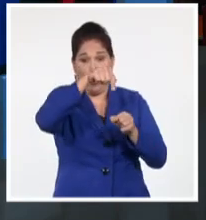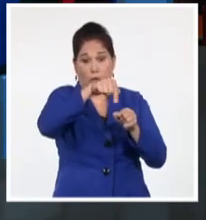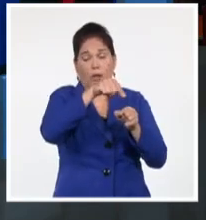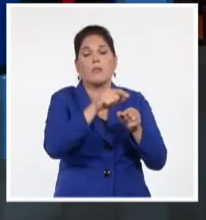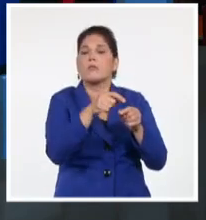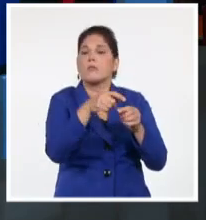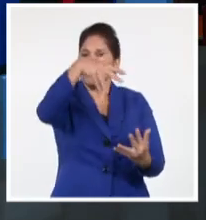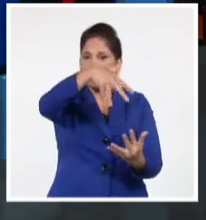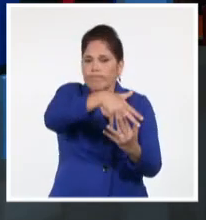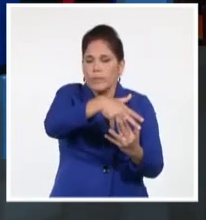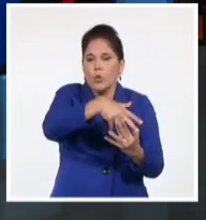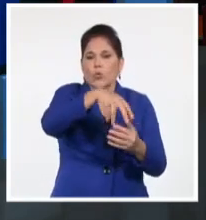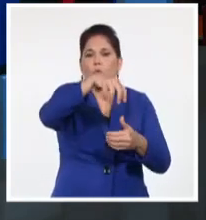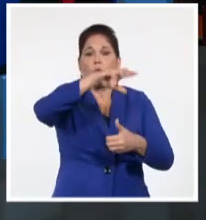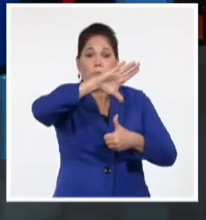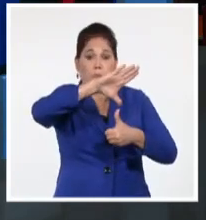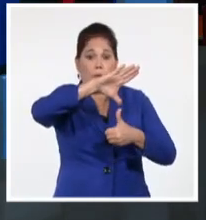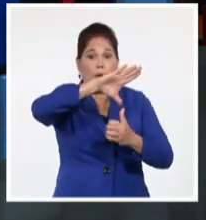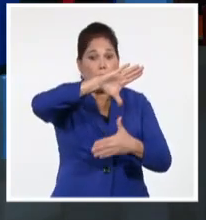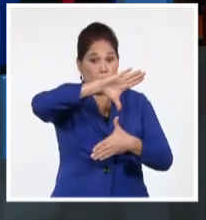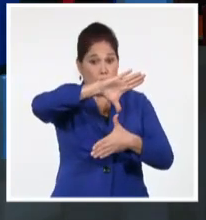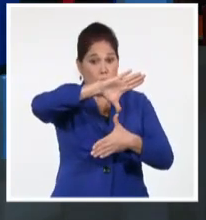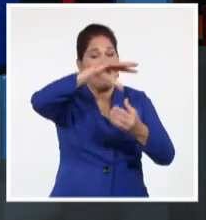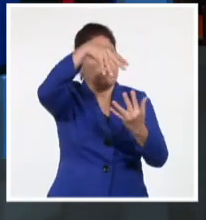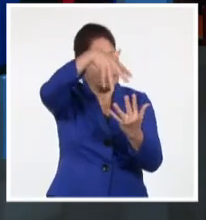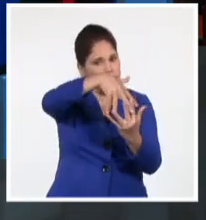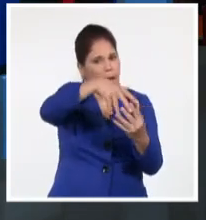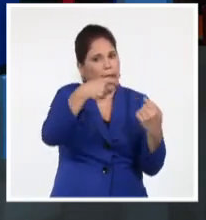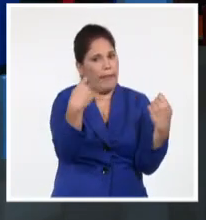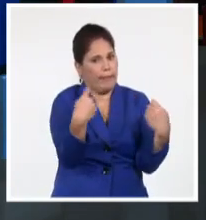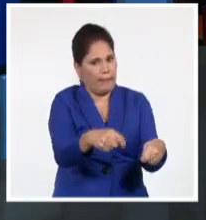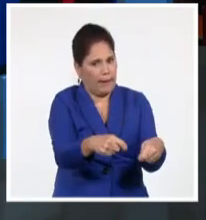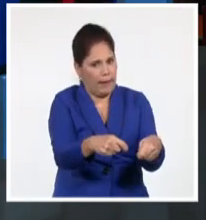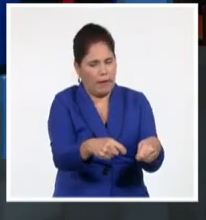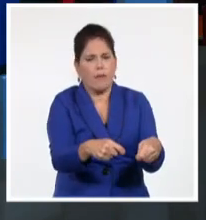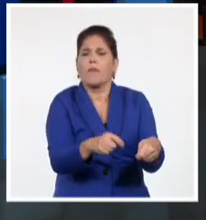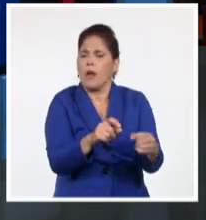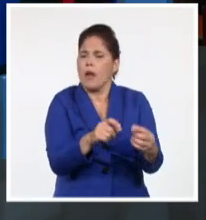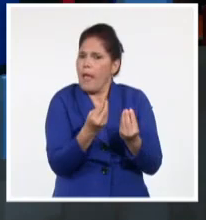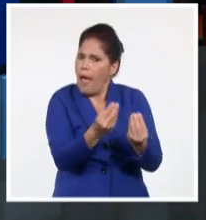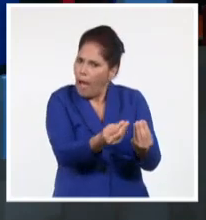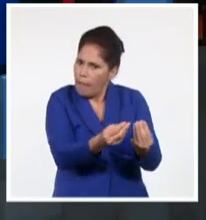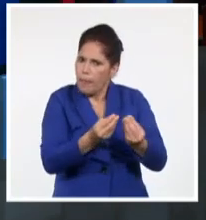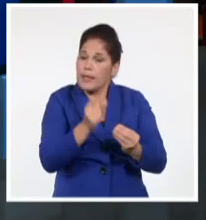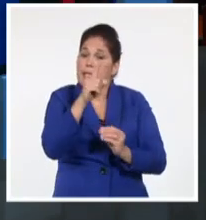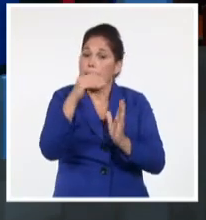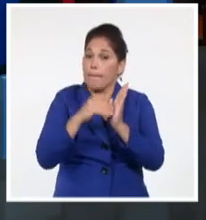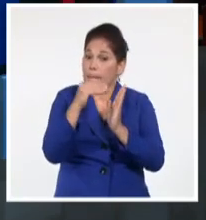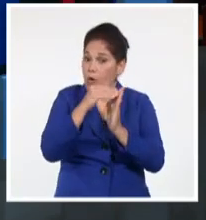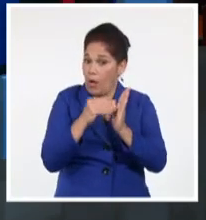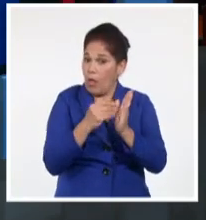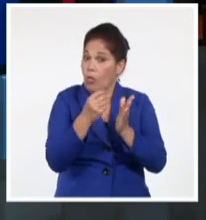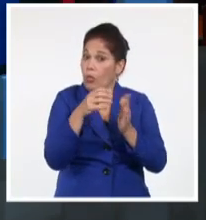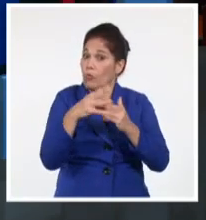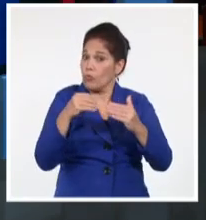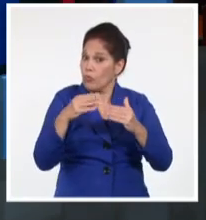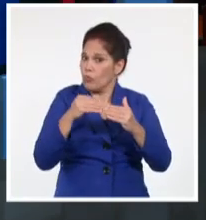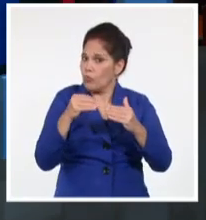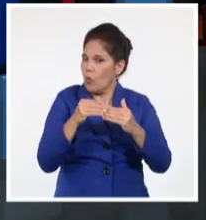geopolítico que va más allá de lo meramente geográfico. Dijo que lo hicieran aportando 100 mil millones de dólares para la